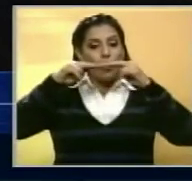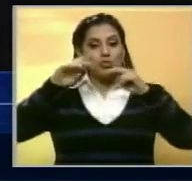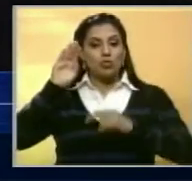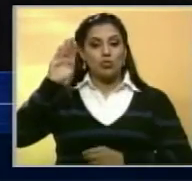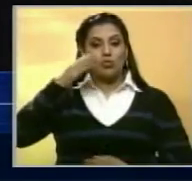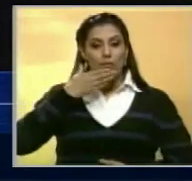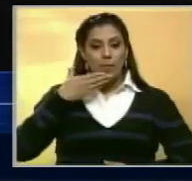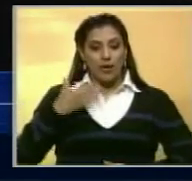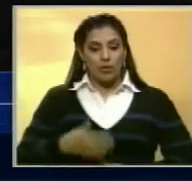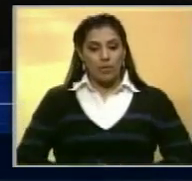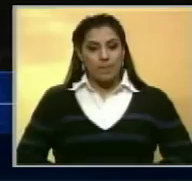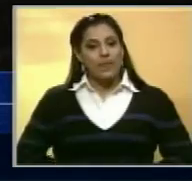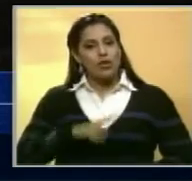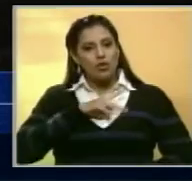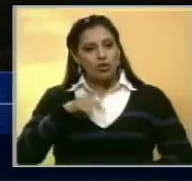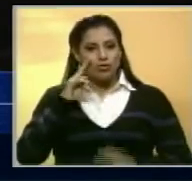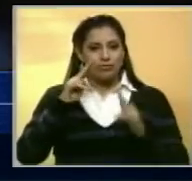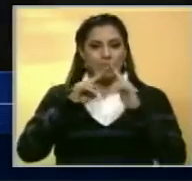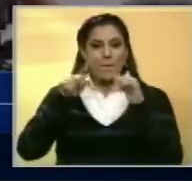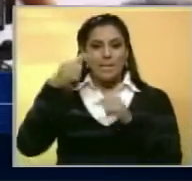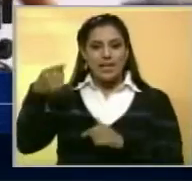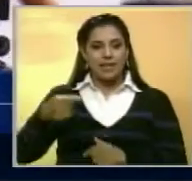hacia el futuro. Nos vemos mañana.